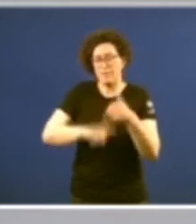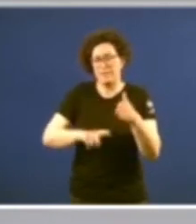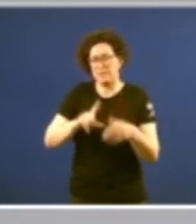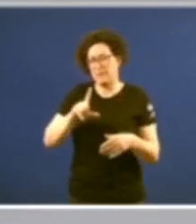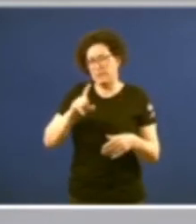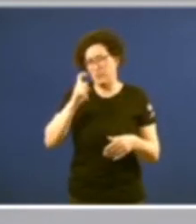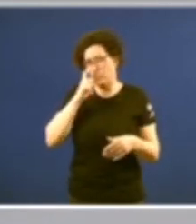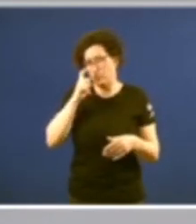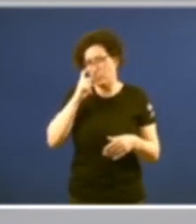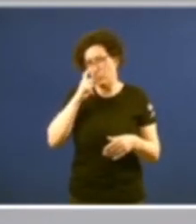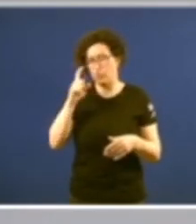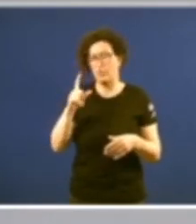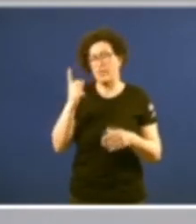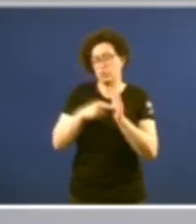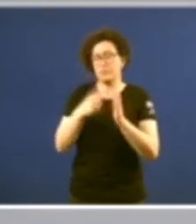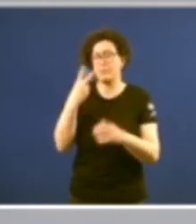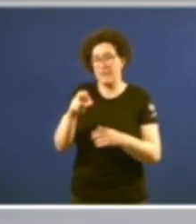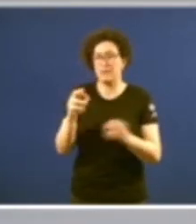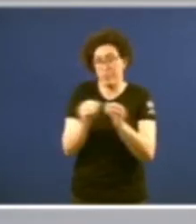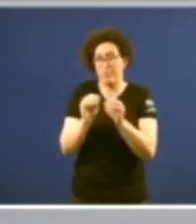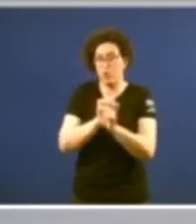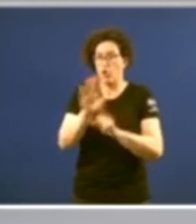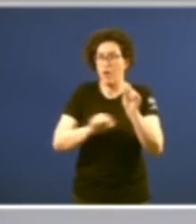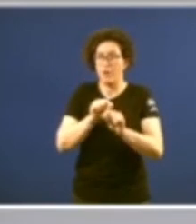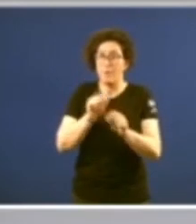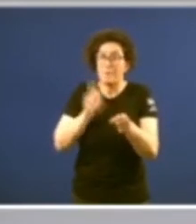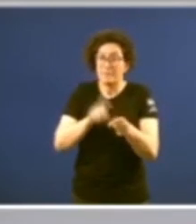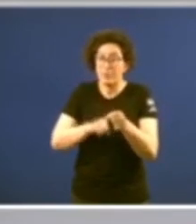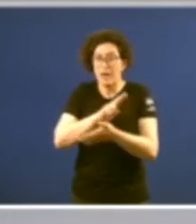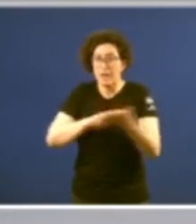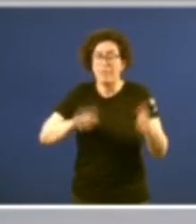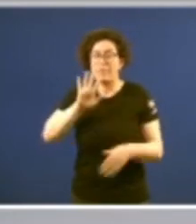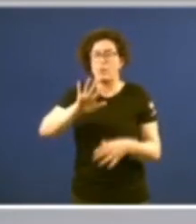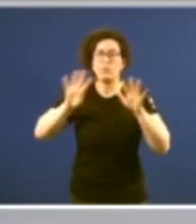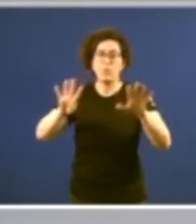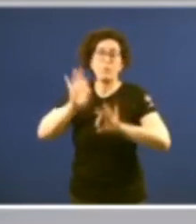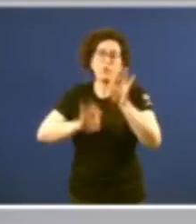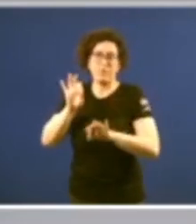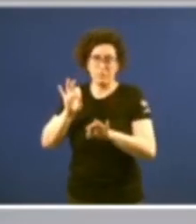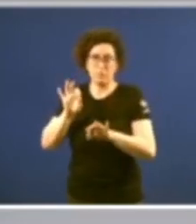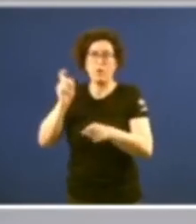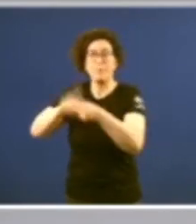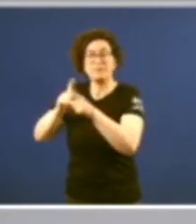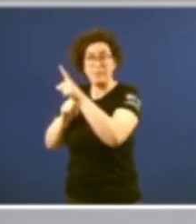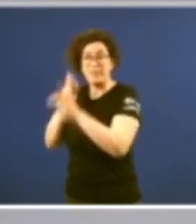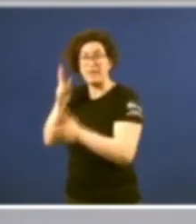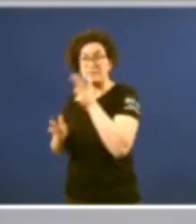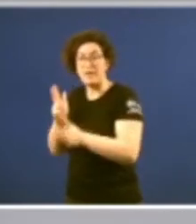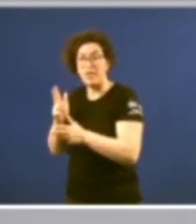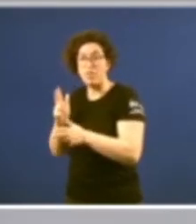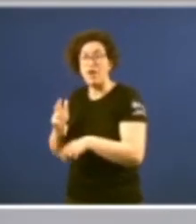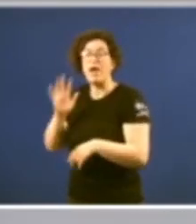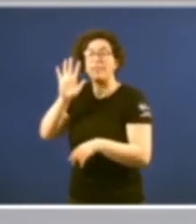2020 a participación en Galicia foi do 58,9% e a participación en Euskadi foi do